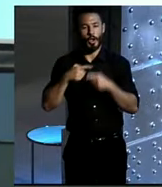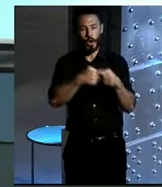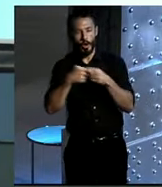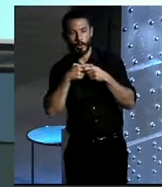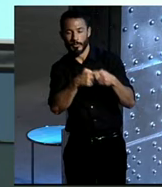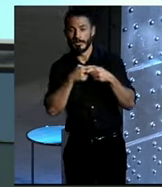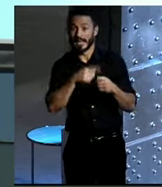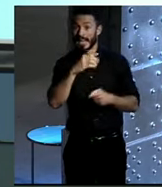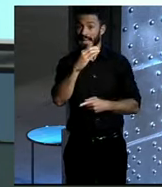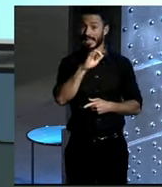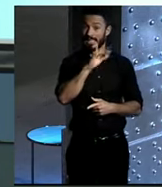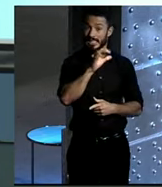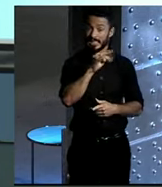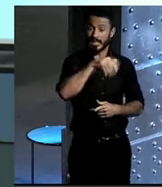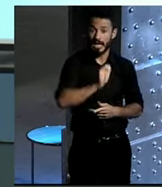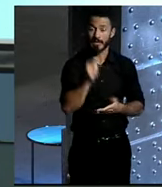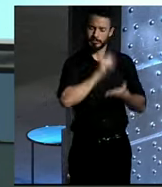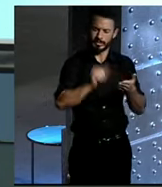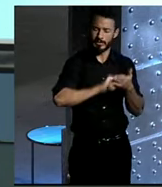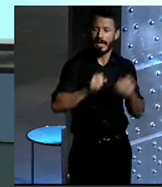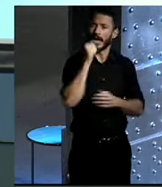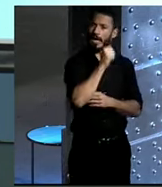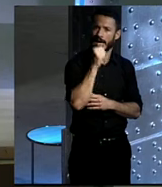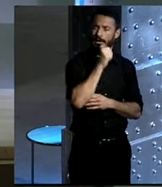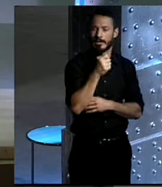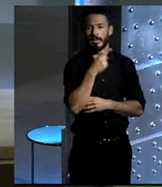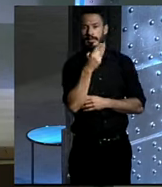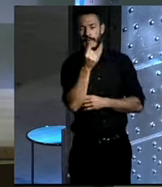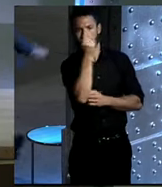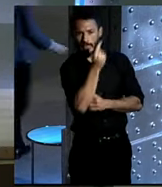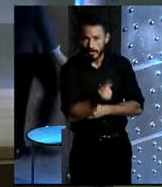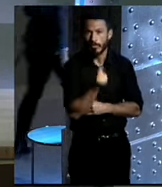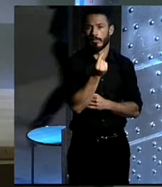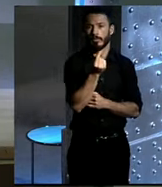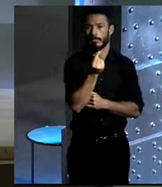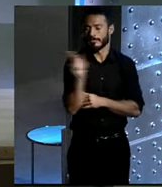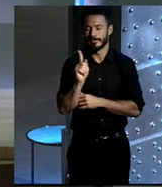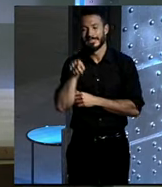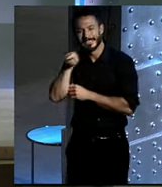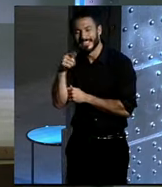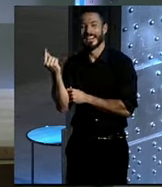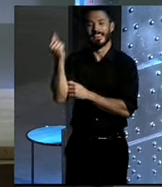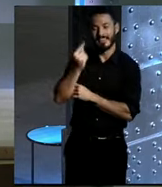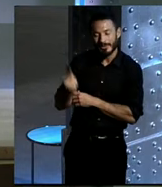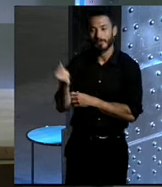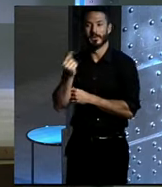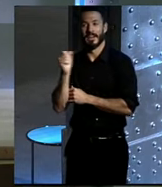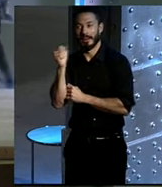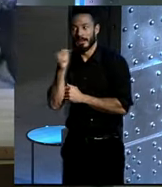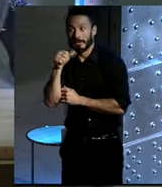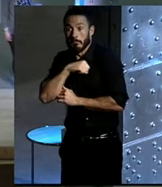compone y canta, escribe y canta. Escribe, dibuja, no sé si cantará en casa, en privado, me imagino que también, Miguel Brieva.